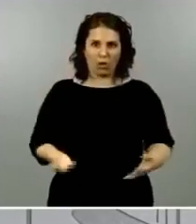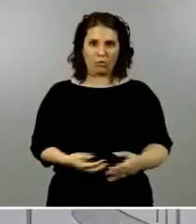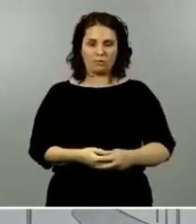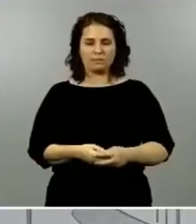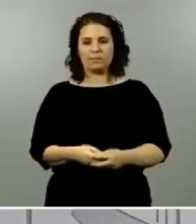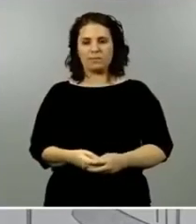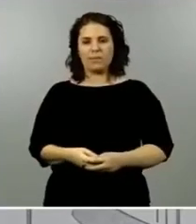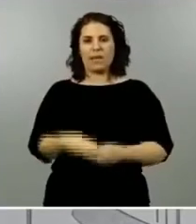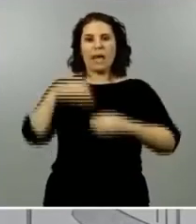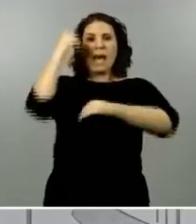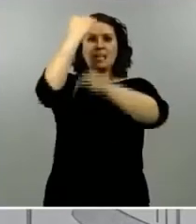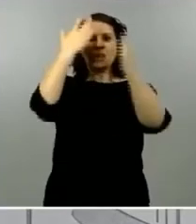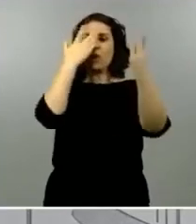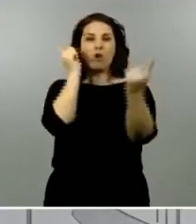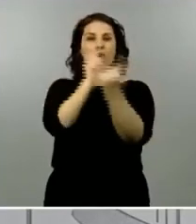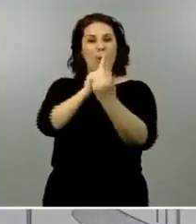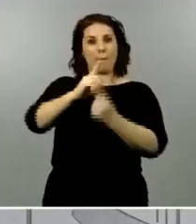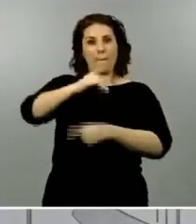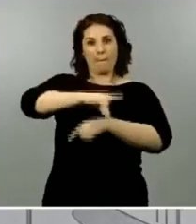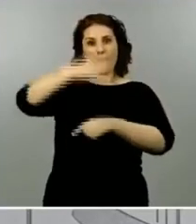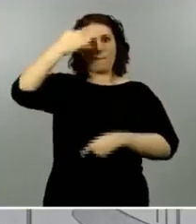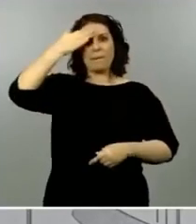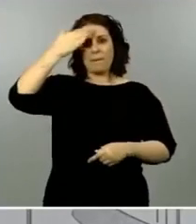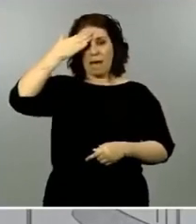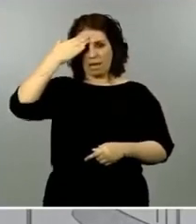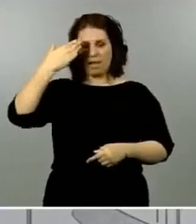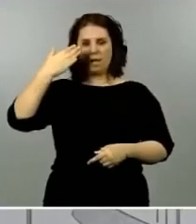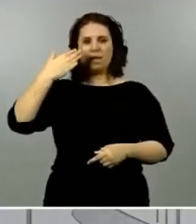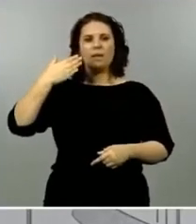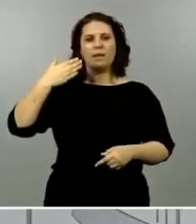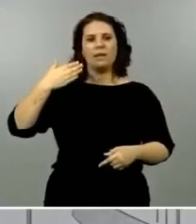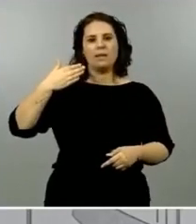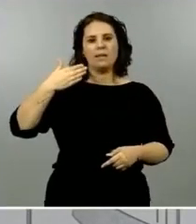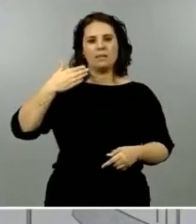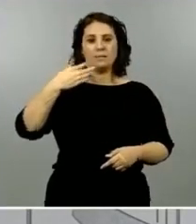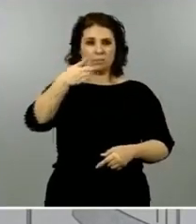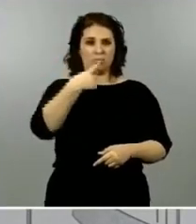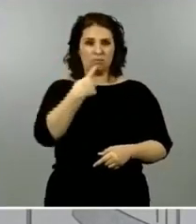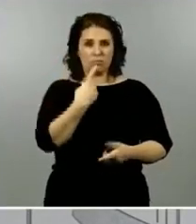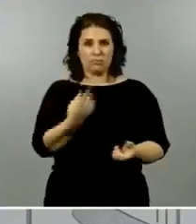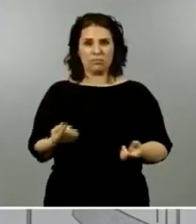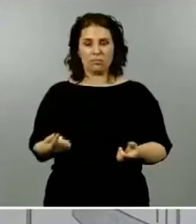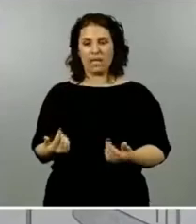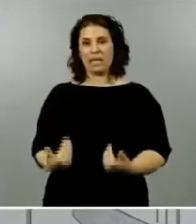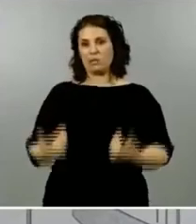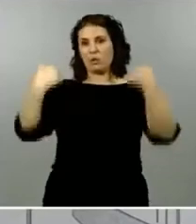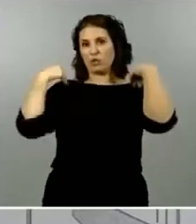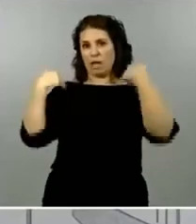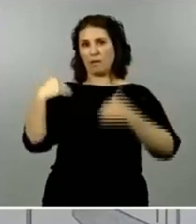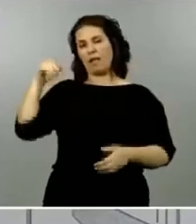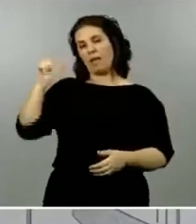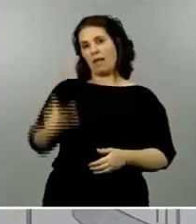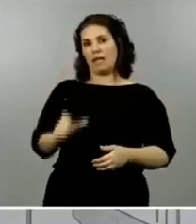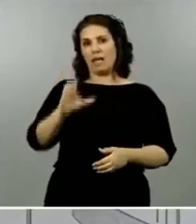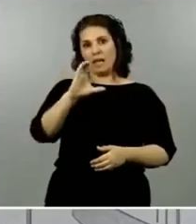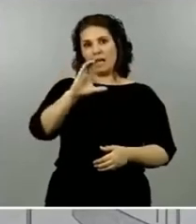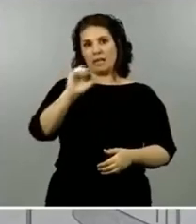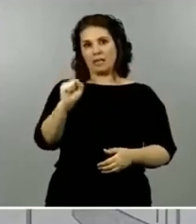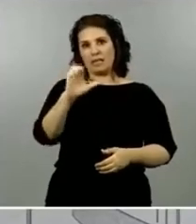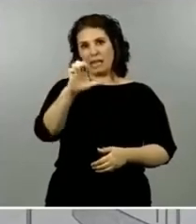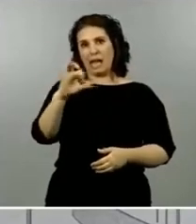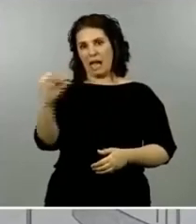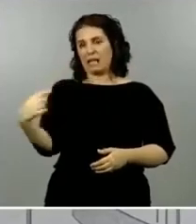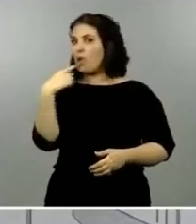efectivamente tiene usted toda la razón lo ha dicho previamente el responsable del CAES ahora en esta fase de desescalada va a ser